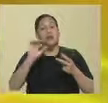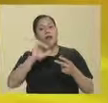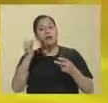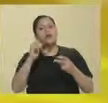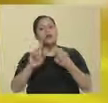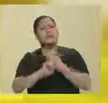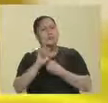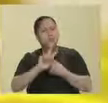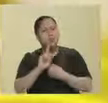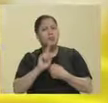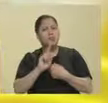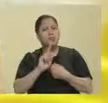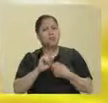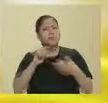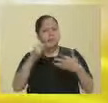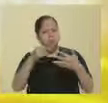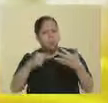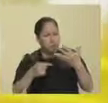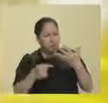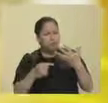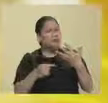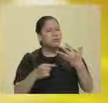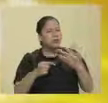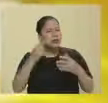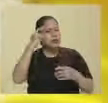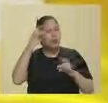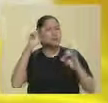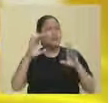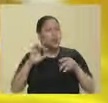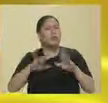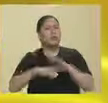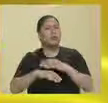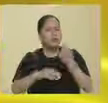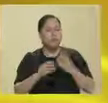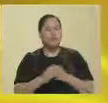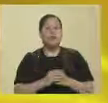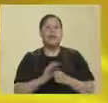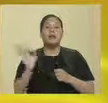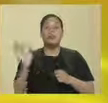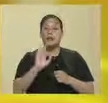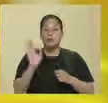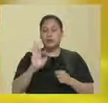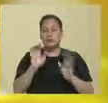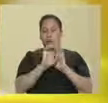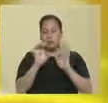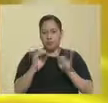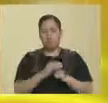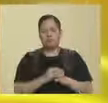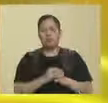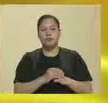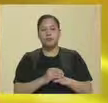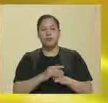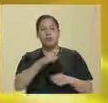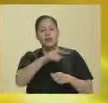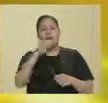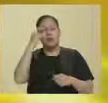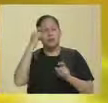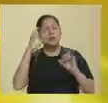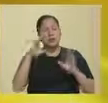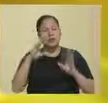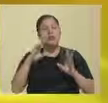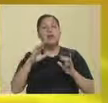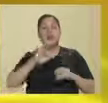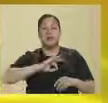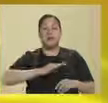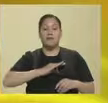condicionante de dolor de cabeza. Que esto, por ejemplo, causas más frecuentes serían